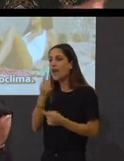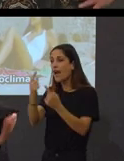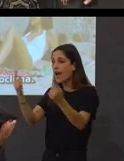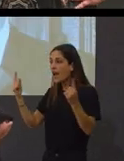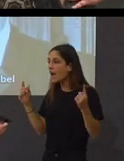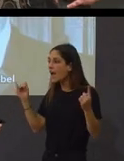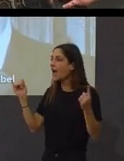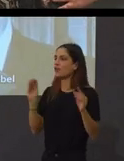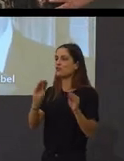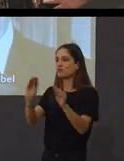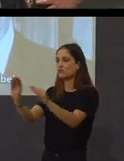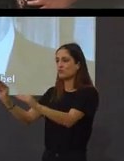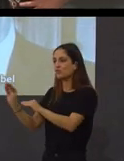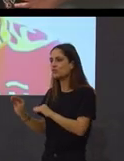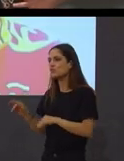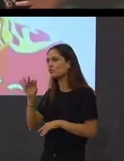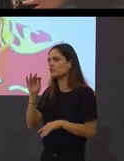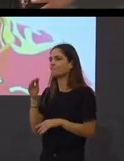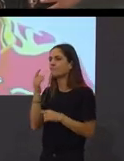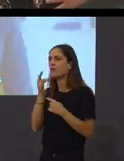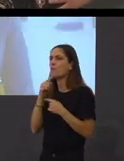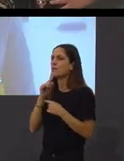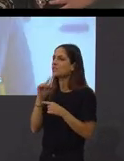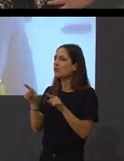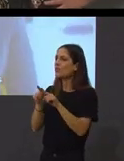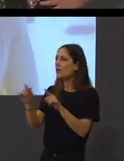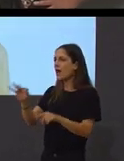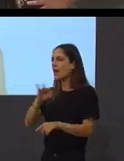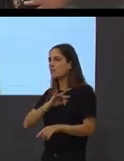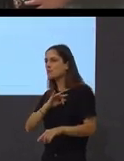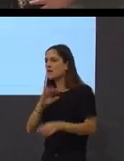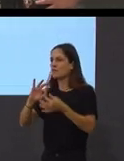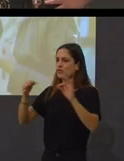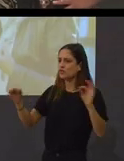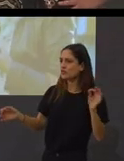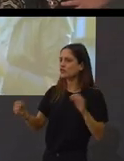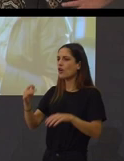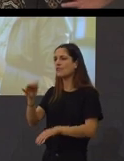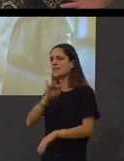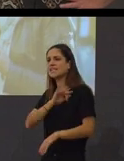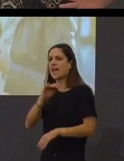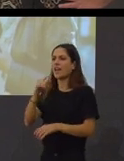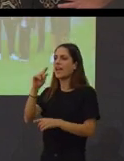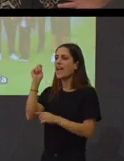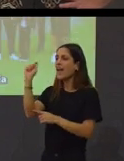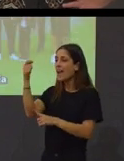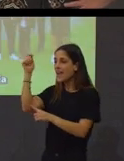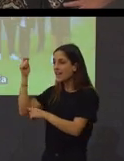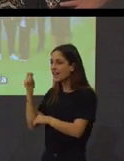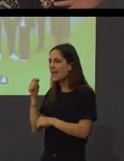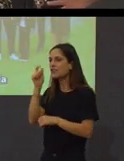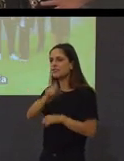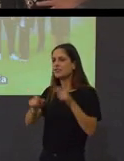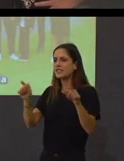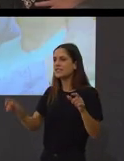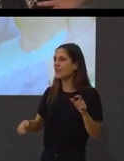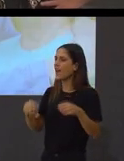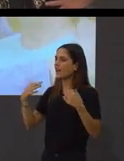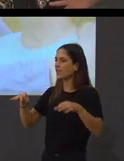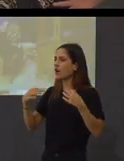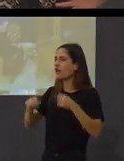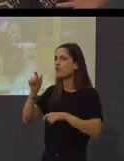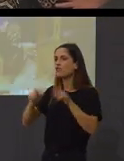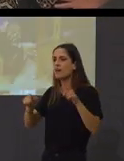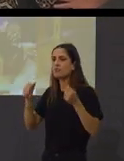microclima. Presume de premios Nobel, de campeóns olímpicos, de xeños, de xente normal. Presumamos de familia,